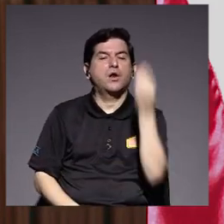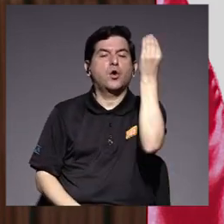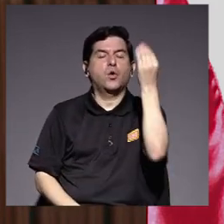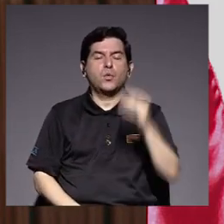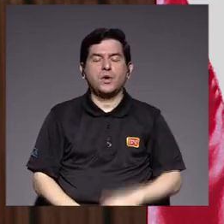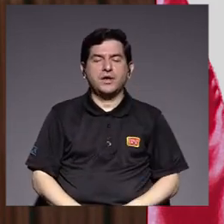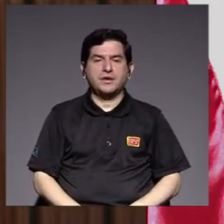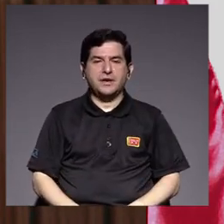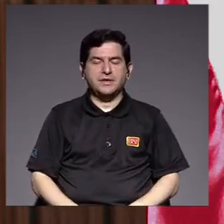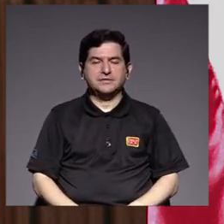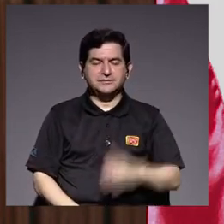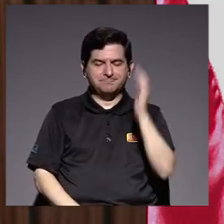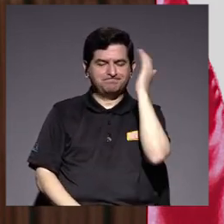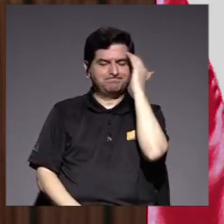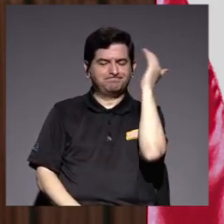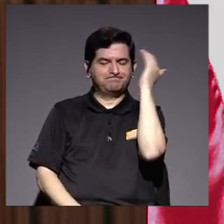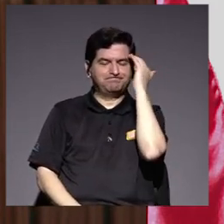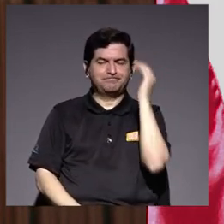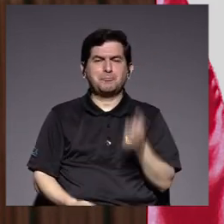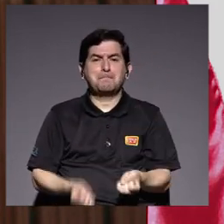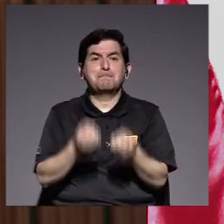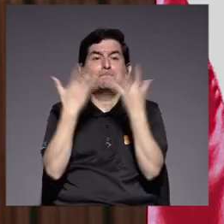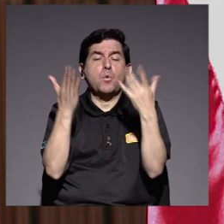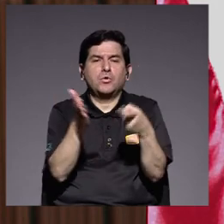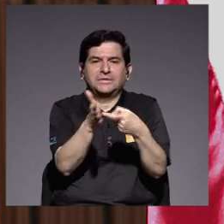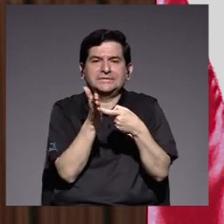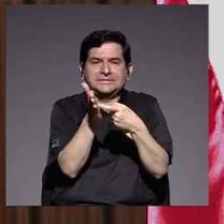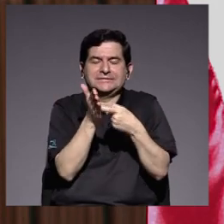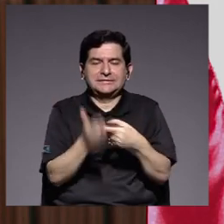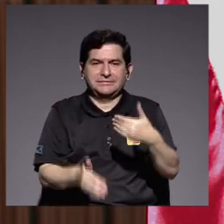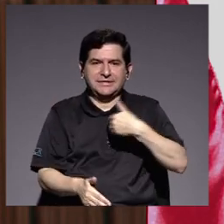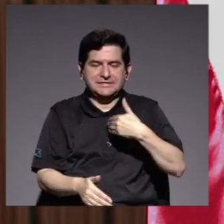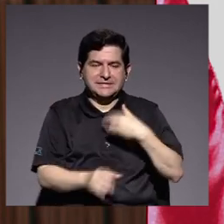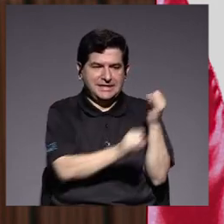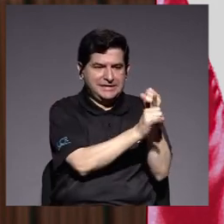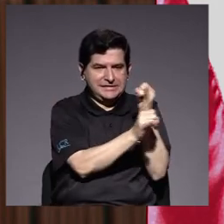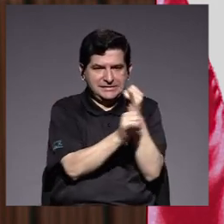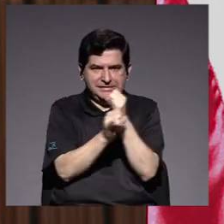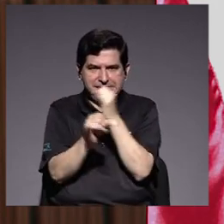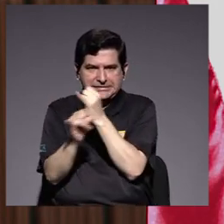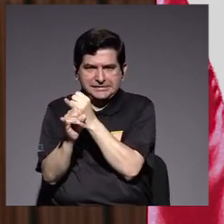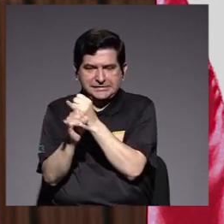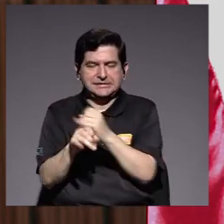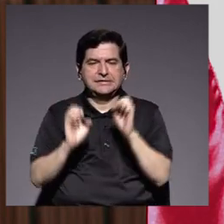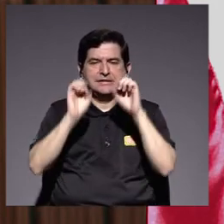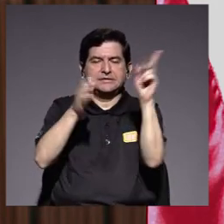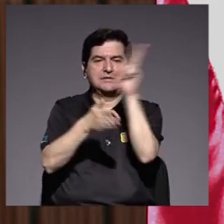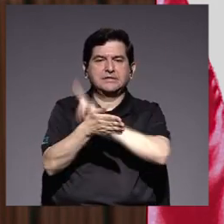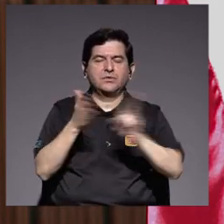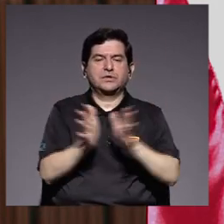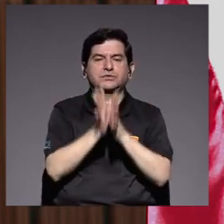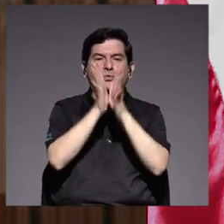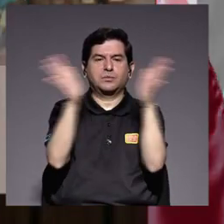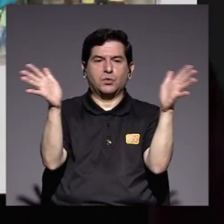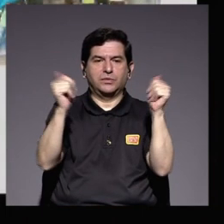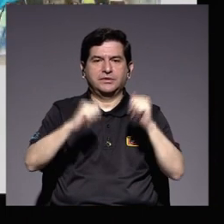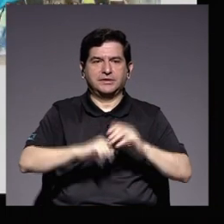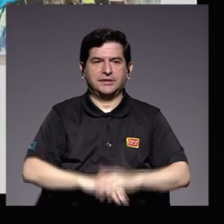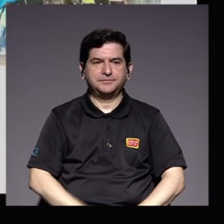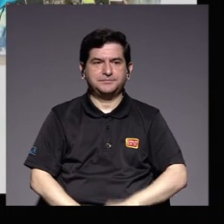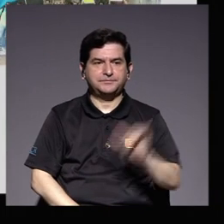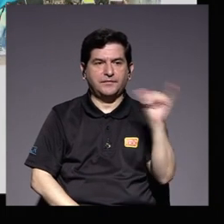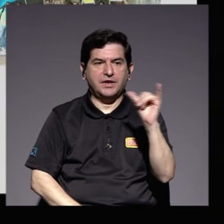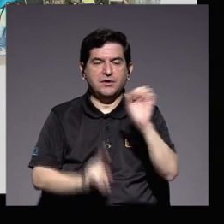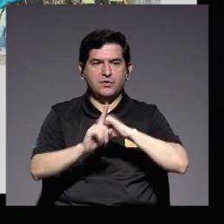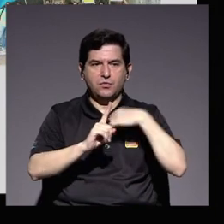consciente de los múltiples requerimientos de nuestras instituciones de educación superior pública así